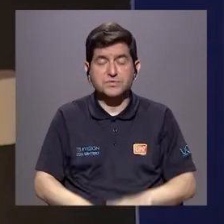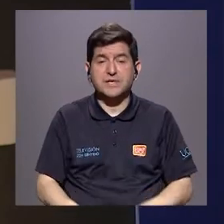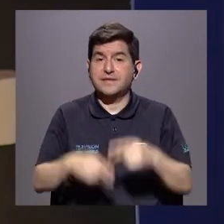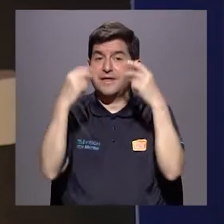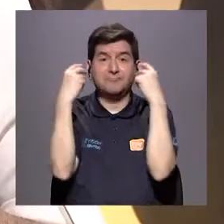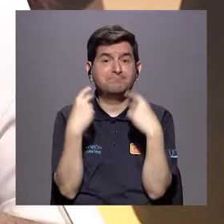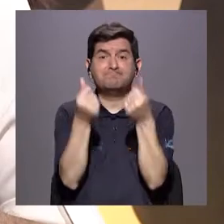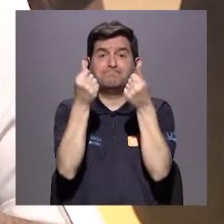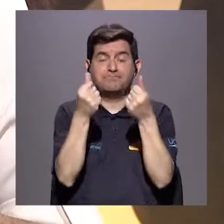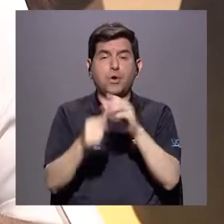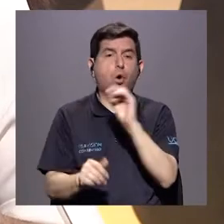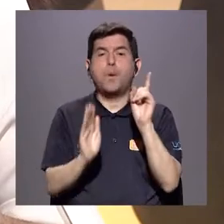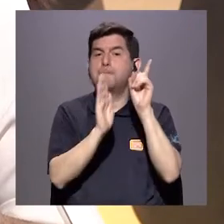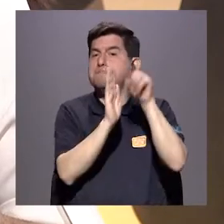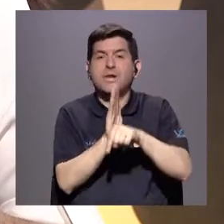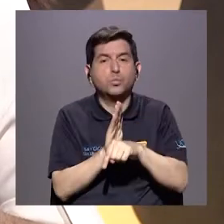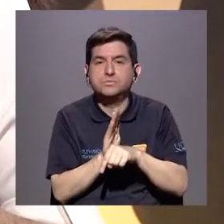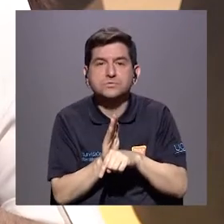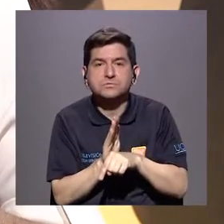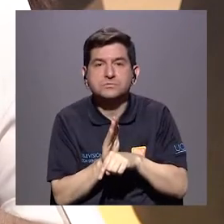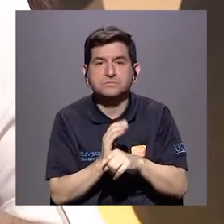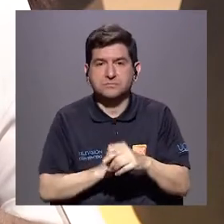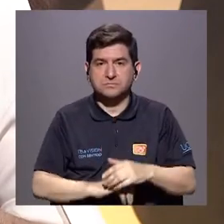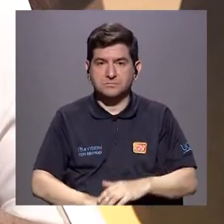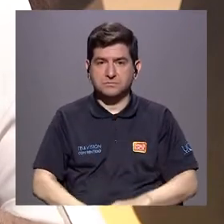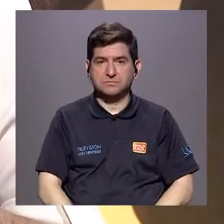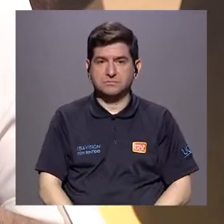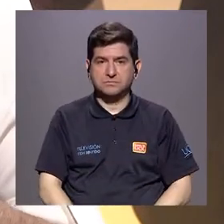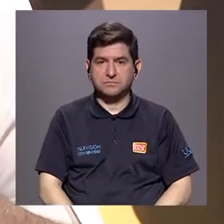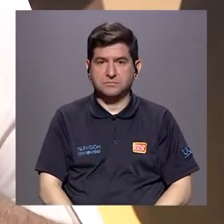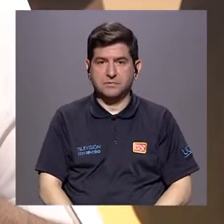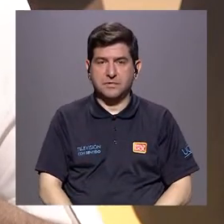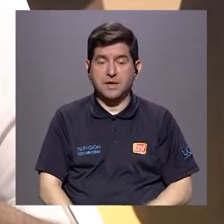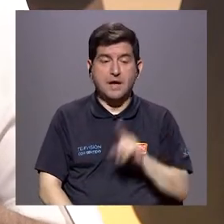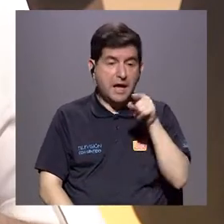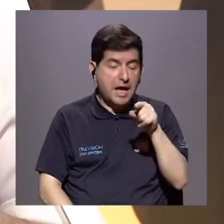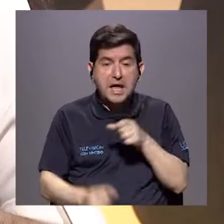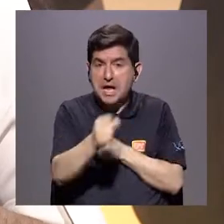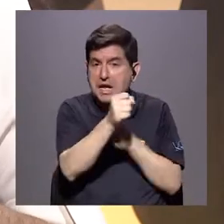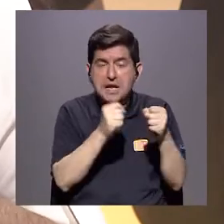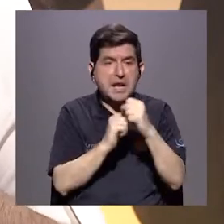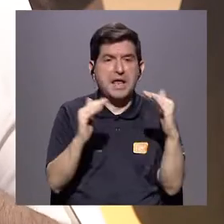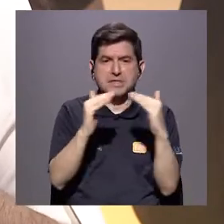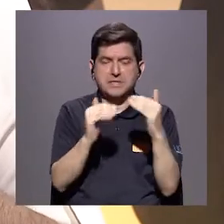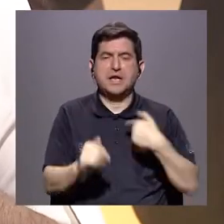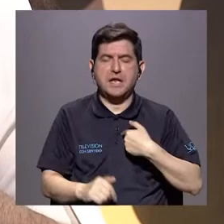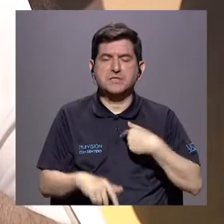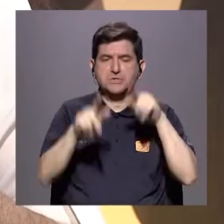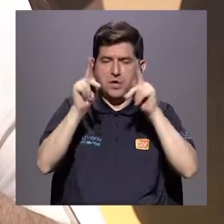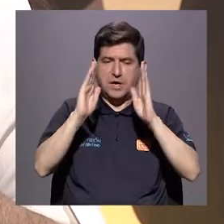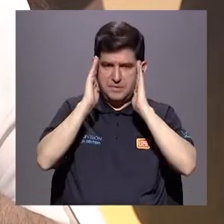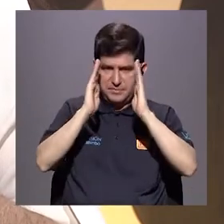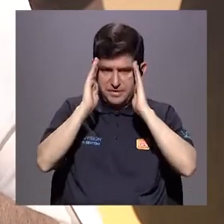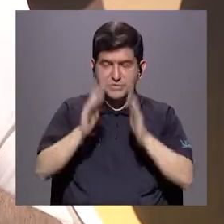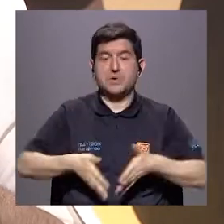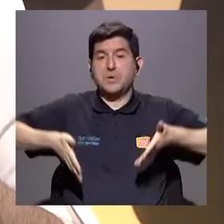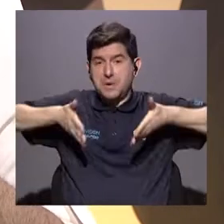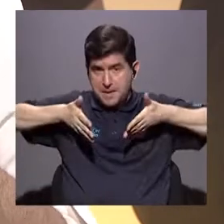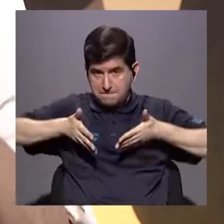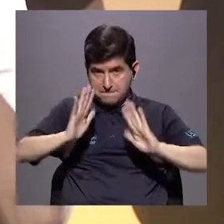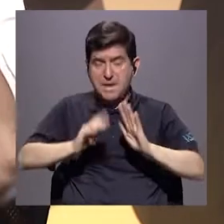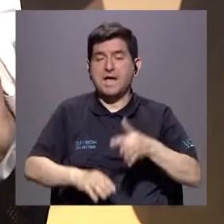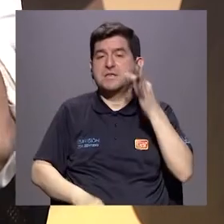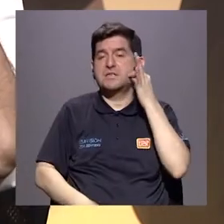segundos o en minutos, en que en salas de la casa, por ejemplo, yo tengo pacientes que mientras